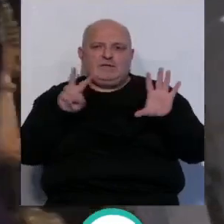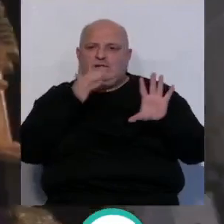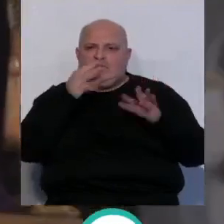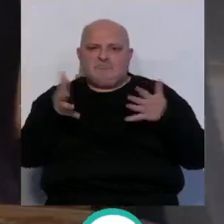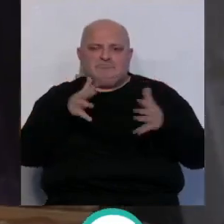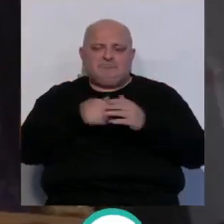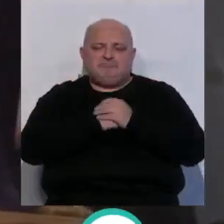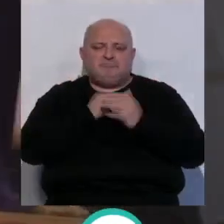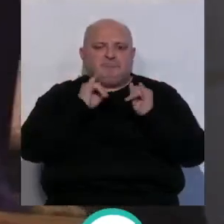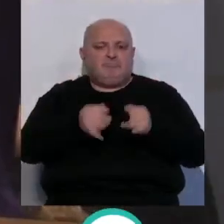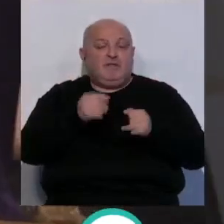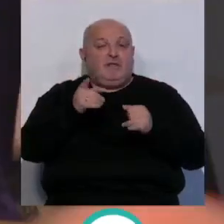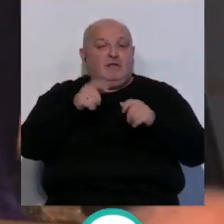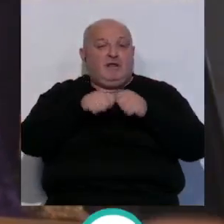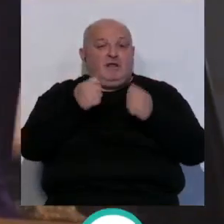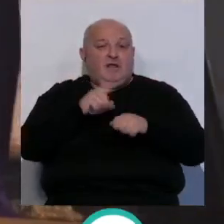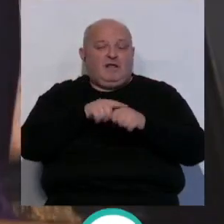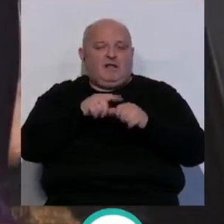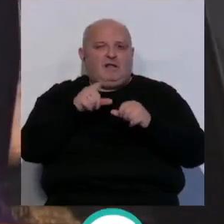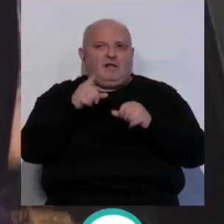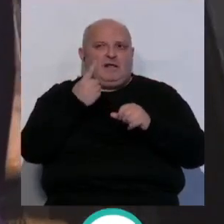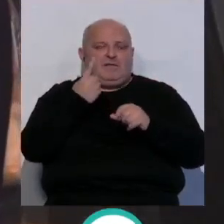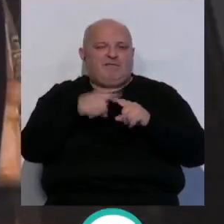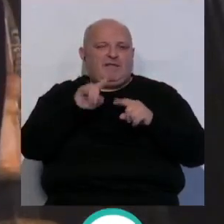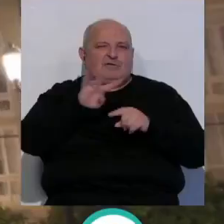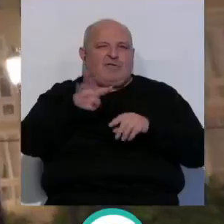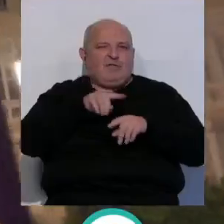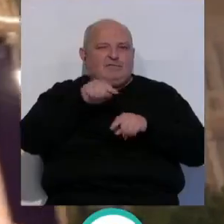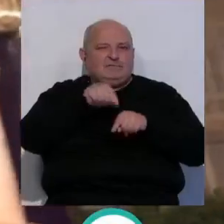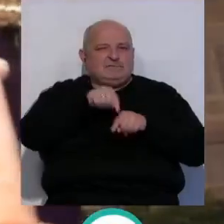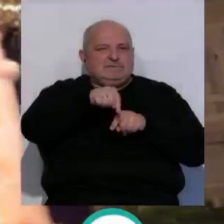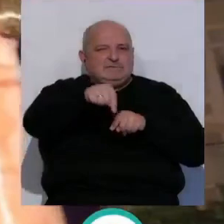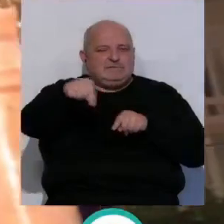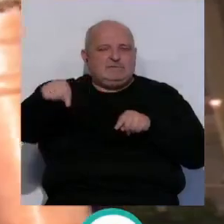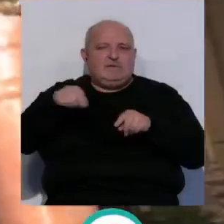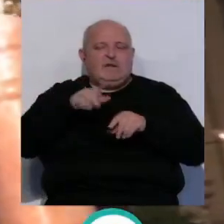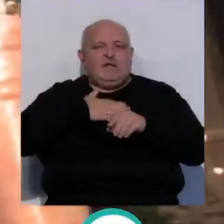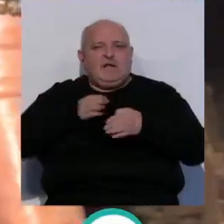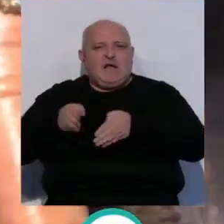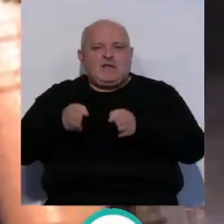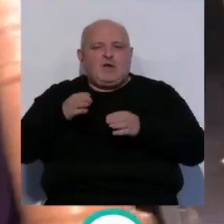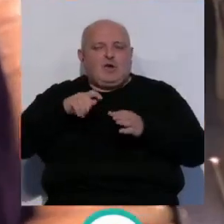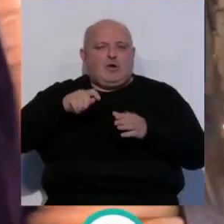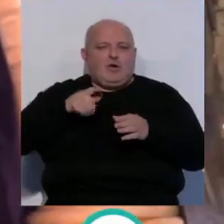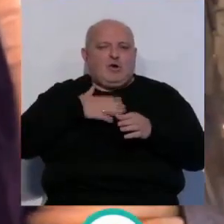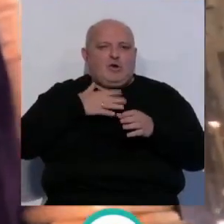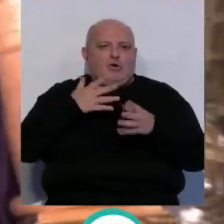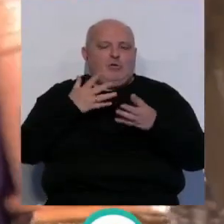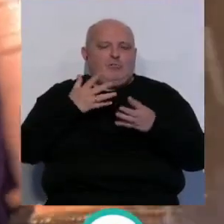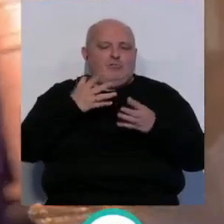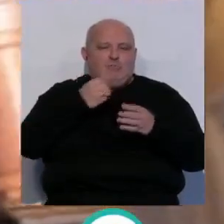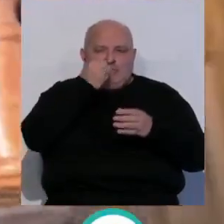la tarde. Tras el rezo de las 14 estaciones, la imagen regresará a San Agustín, pasando por la calle Compañía, Plaza de las Flores,